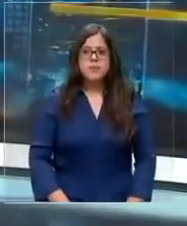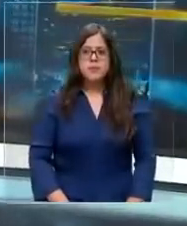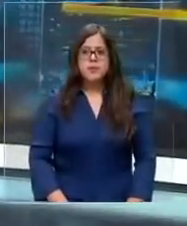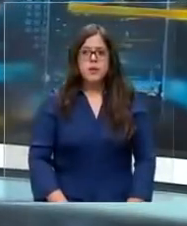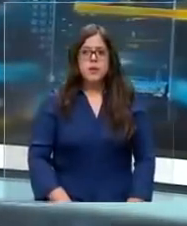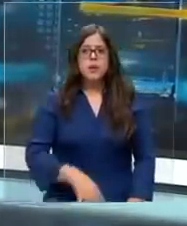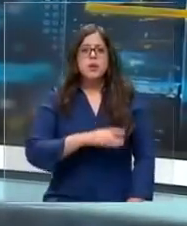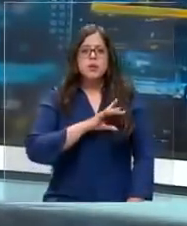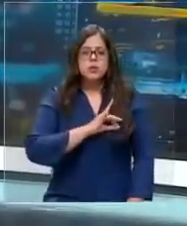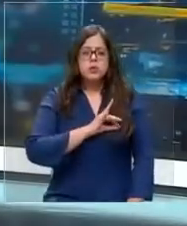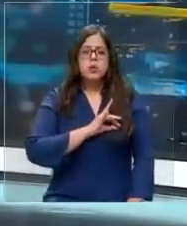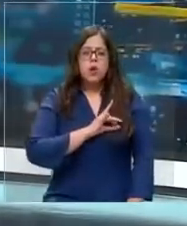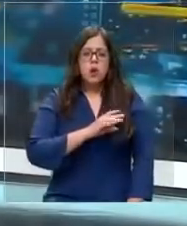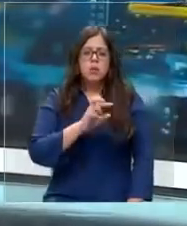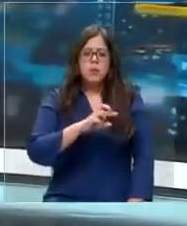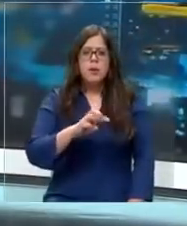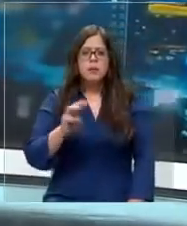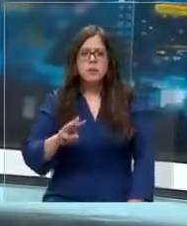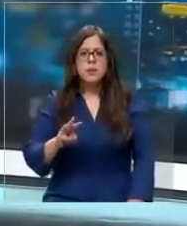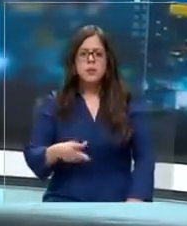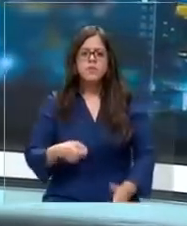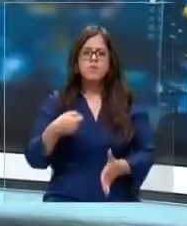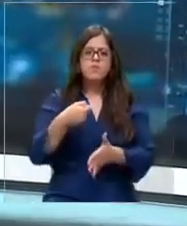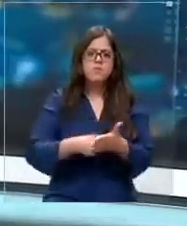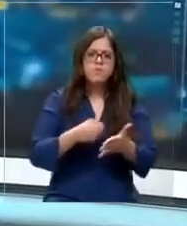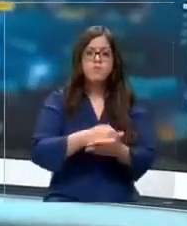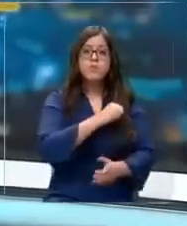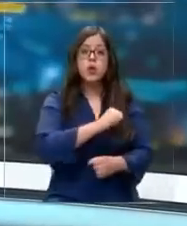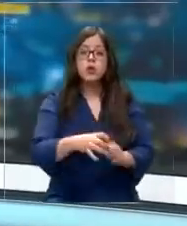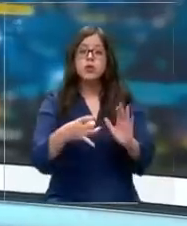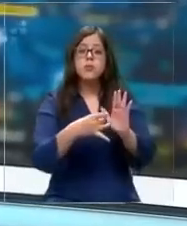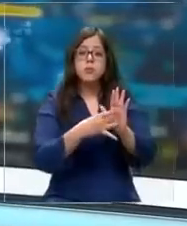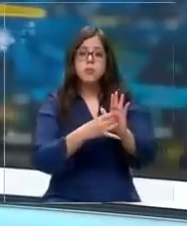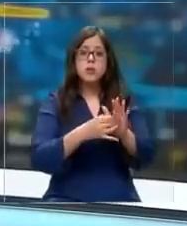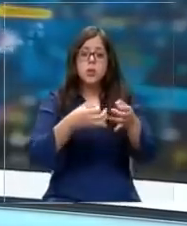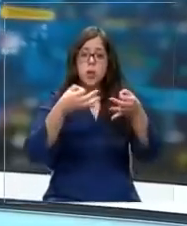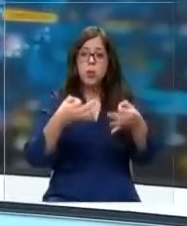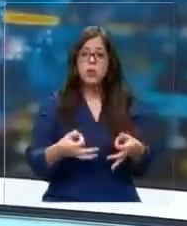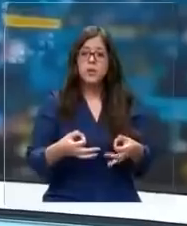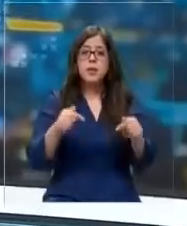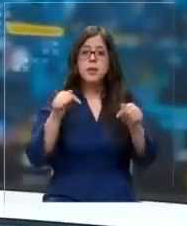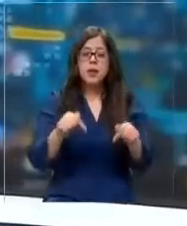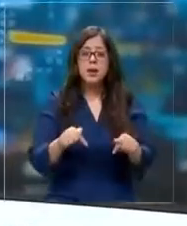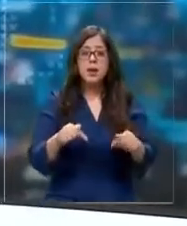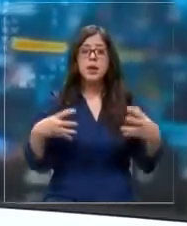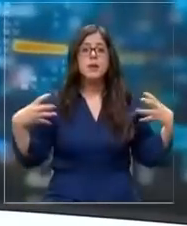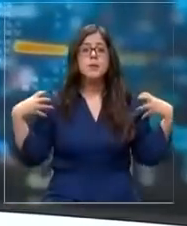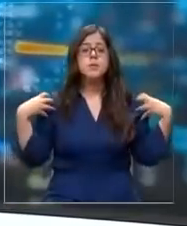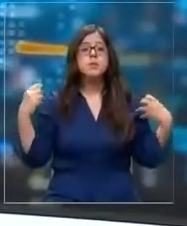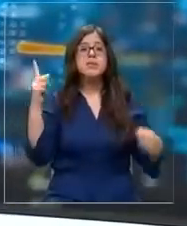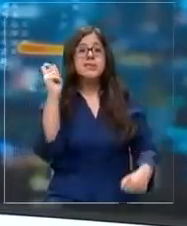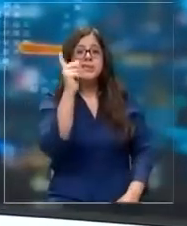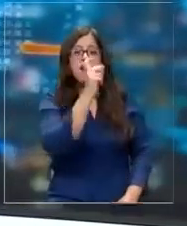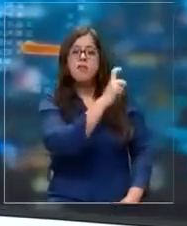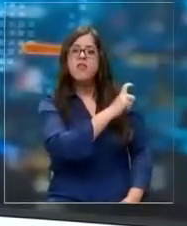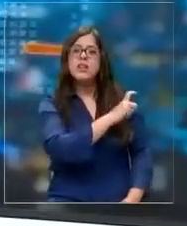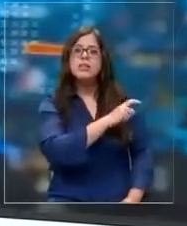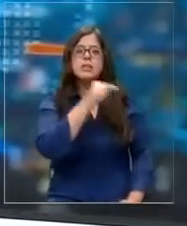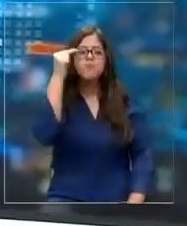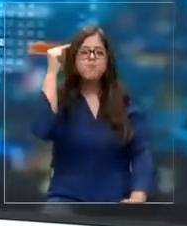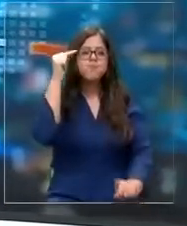Tremendo el dolor de estos padres. La lucha en contra de la delincuencia va a ser justamente una de las tareas más difíciles y más